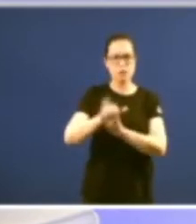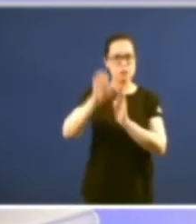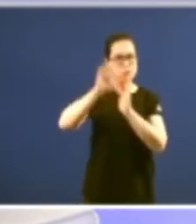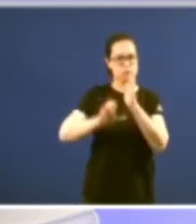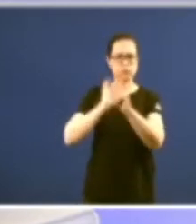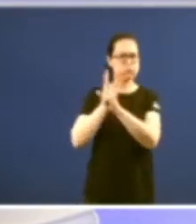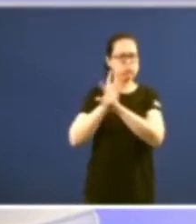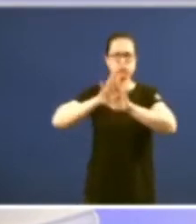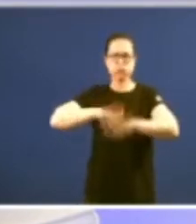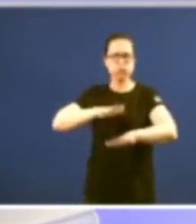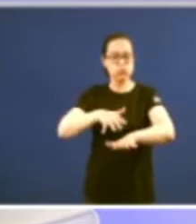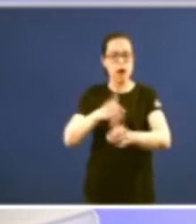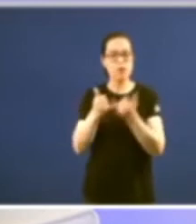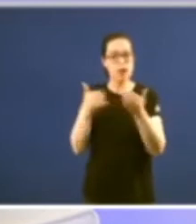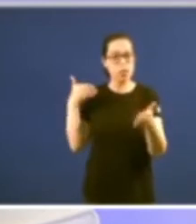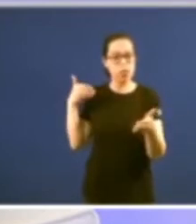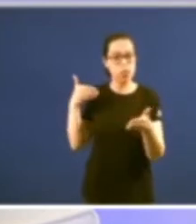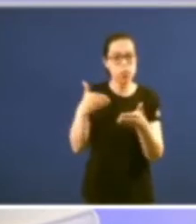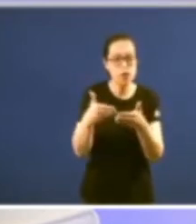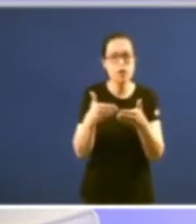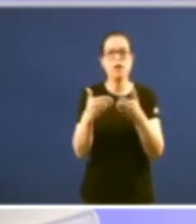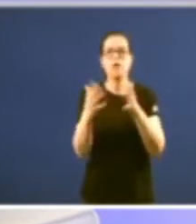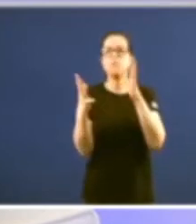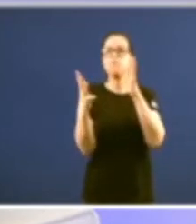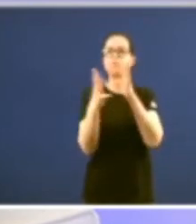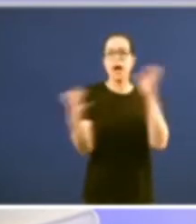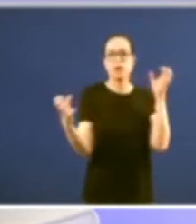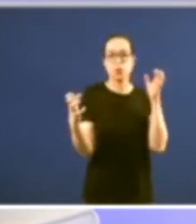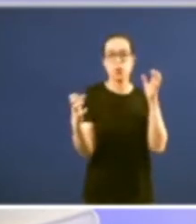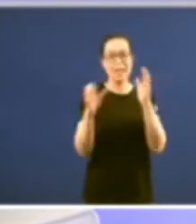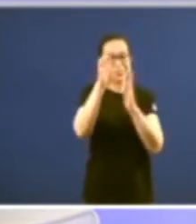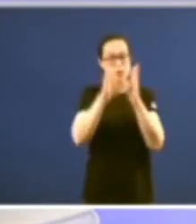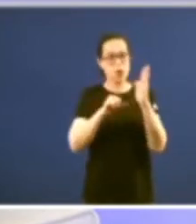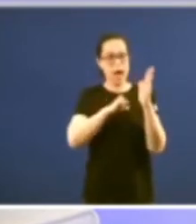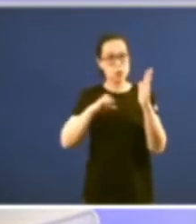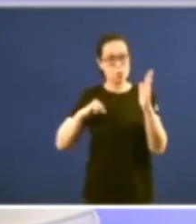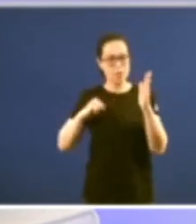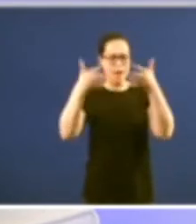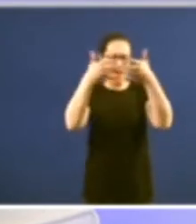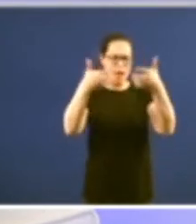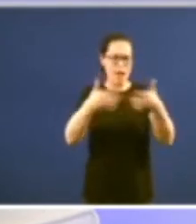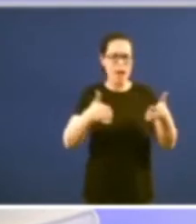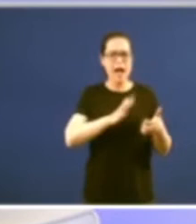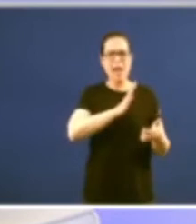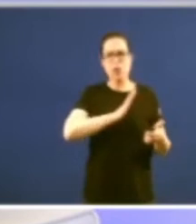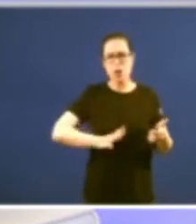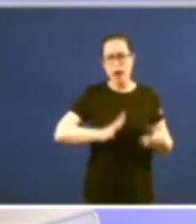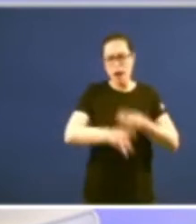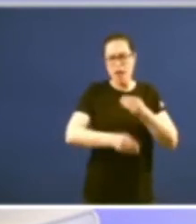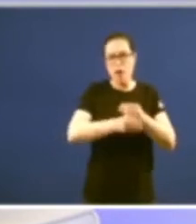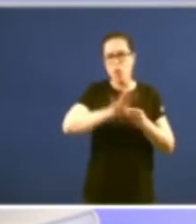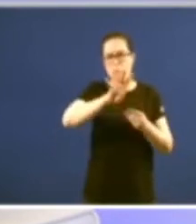a través dun pacto se consigue sacar do Estatuto de Autonomía aquelas disposicións adicional cuarta transitoria